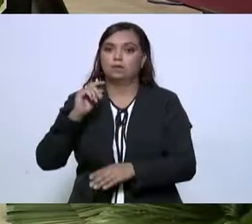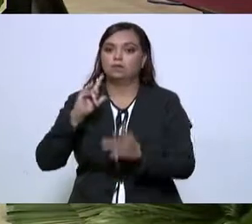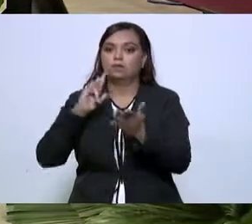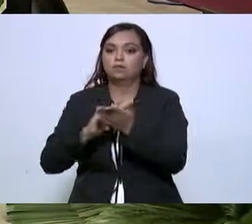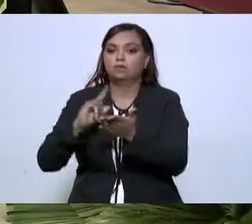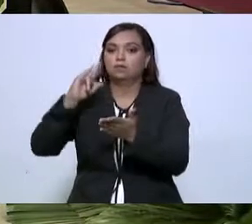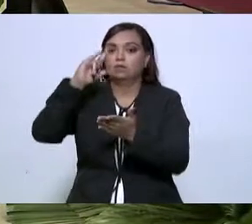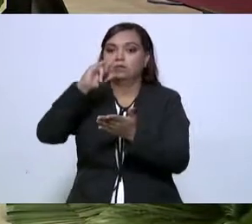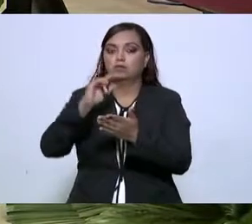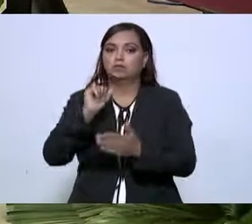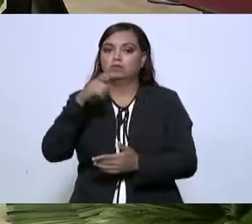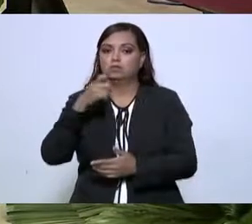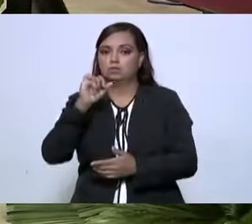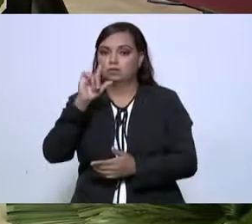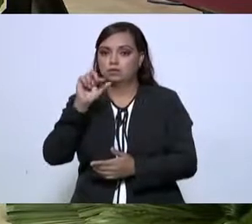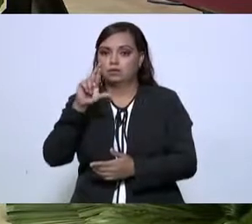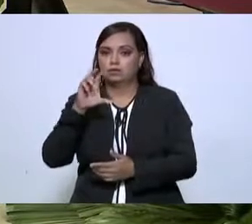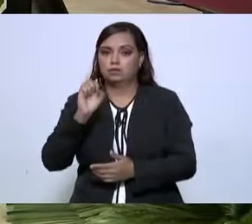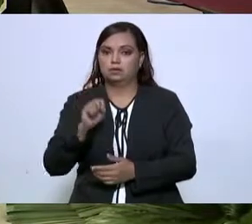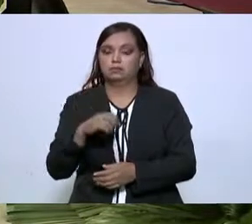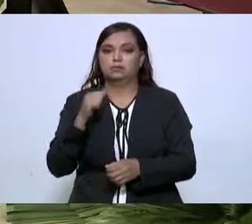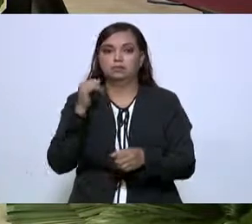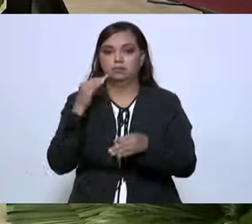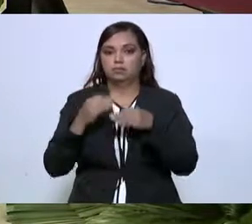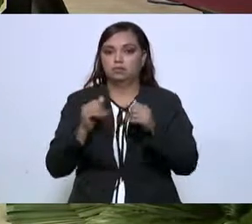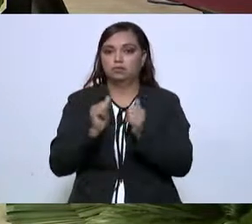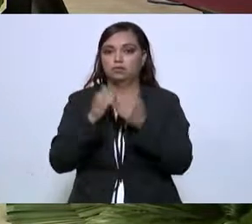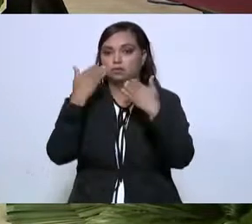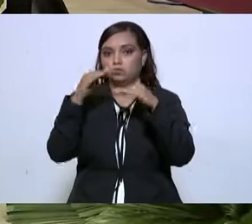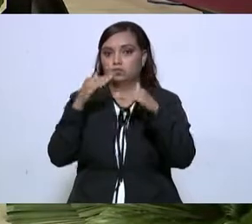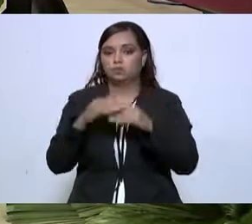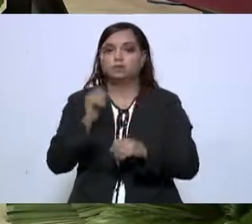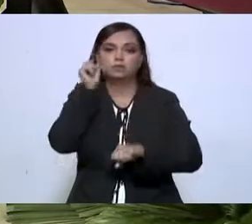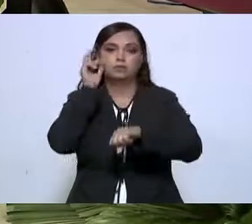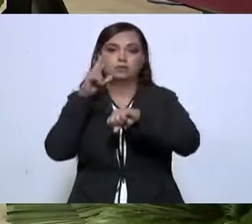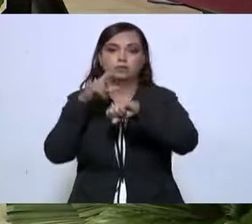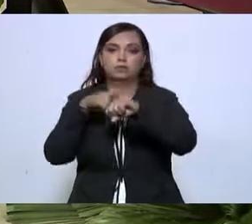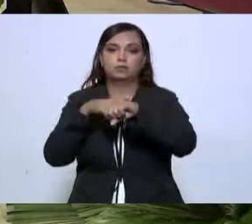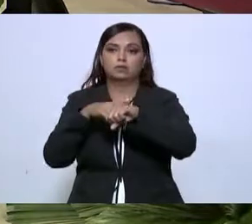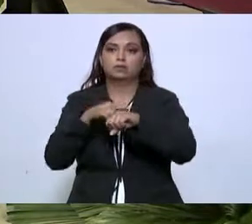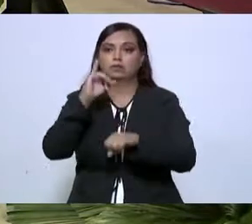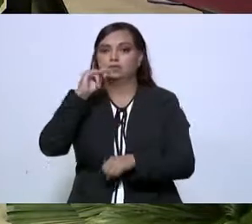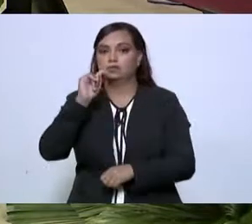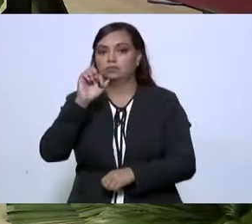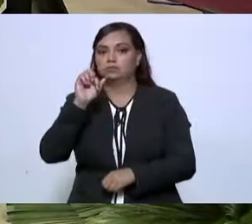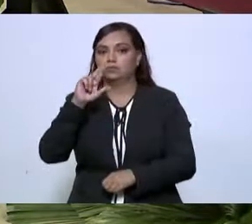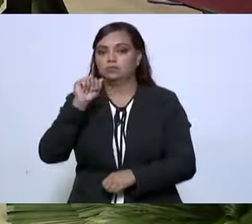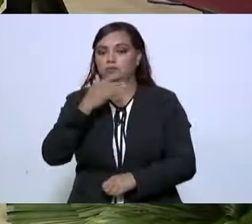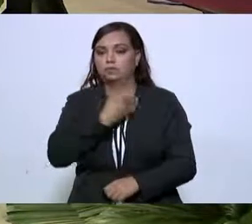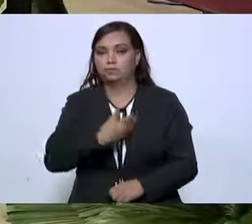y servicios auxiliares. Eso sería cuanto con respecto a la Secretaría de Infraestructura, presidente.